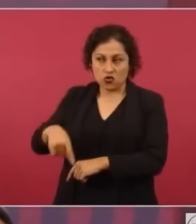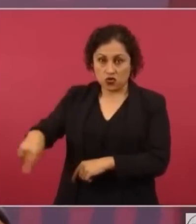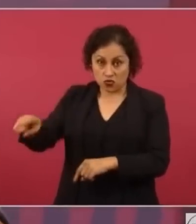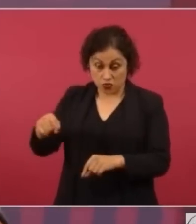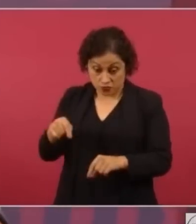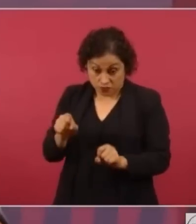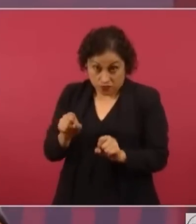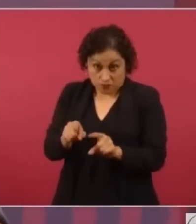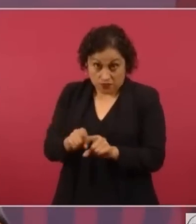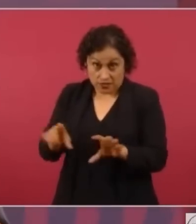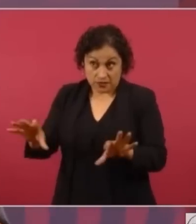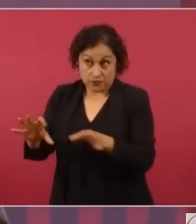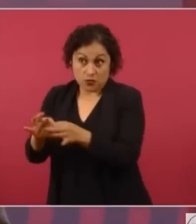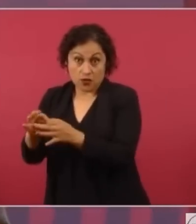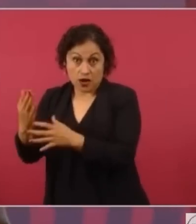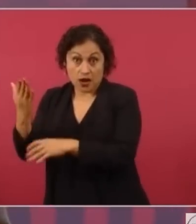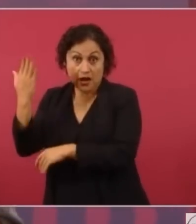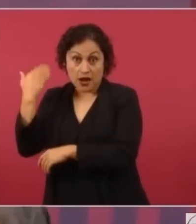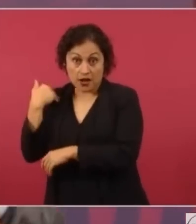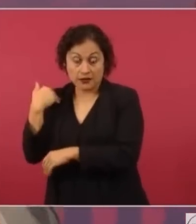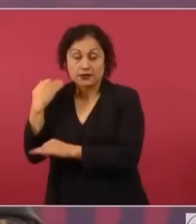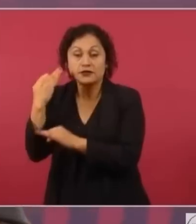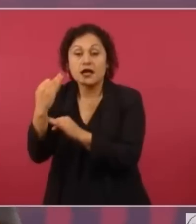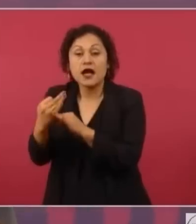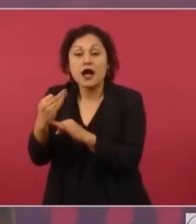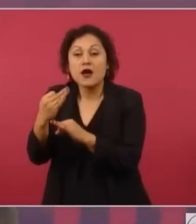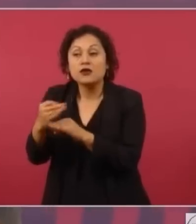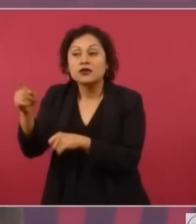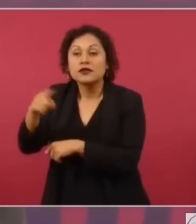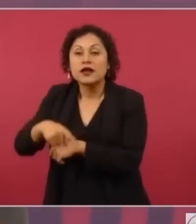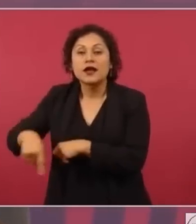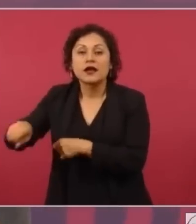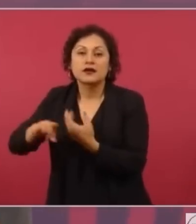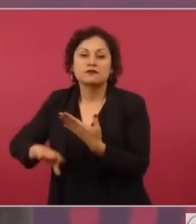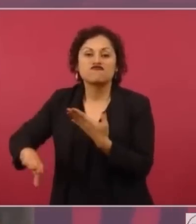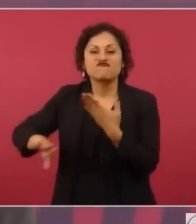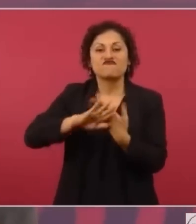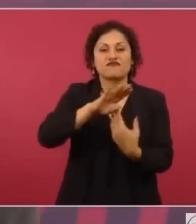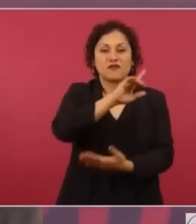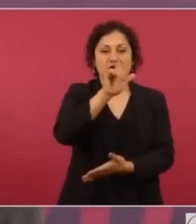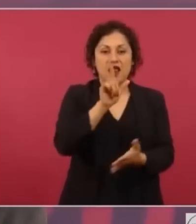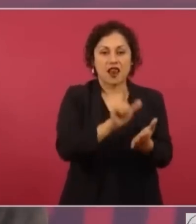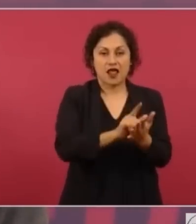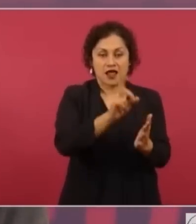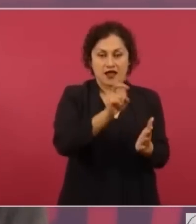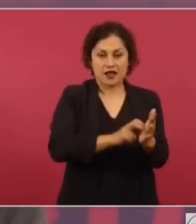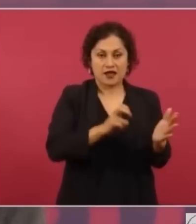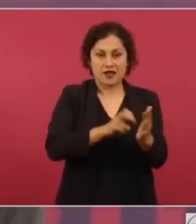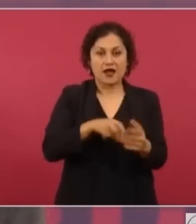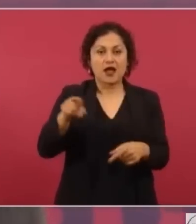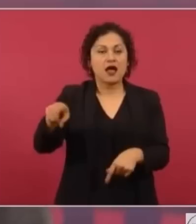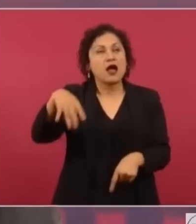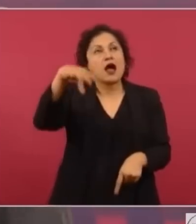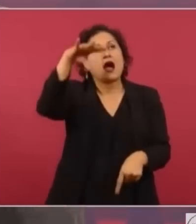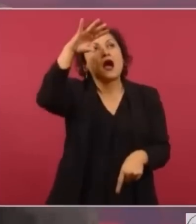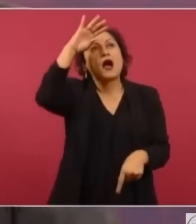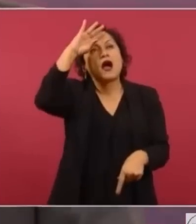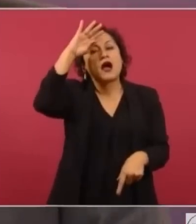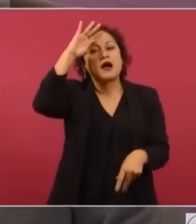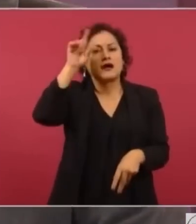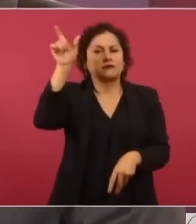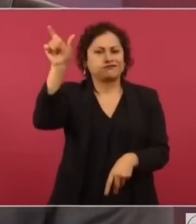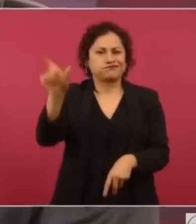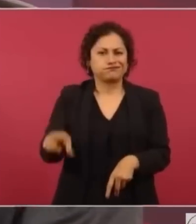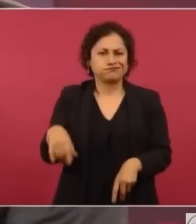electoral, rasgándose las vestiduras, porque son muy hipócritas, además